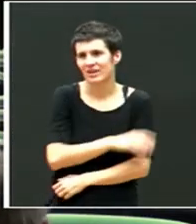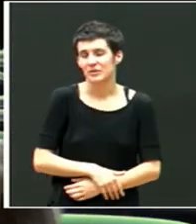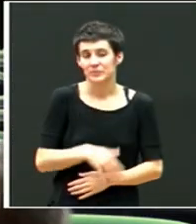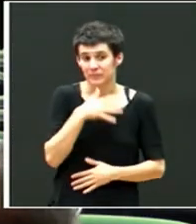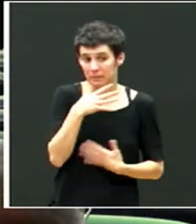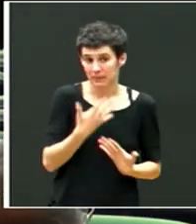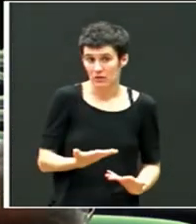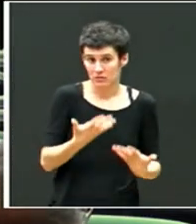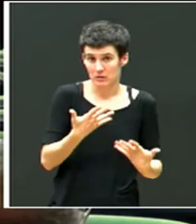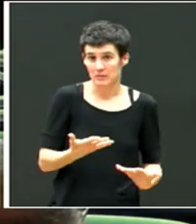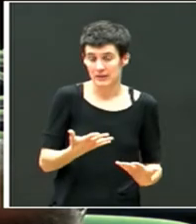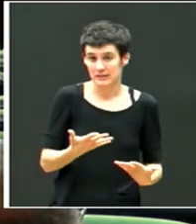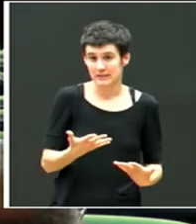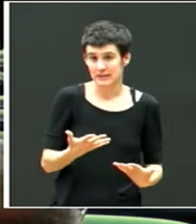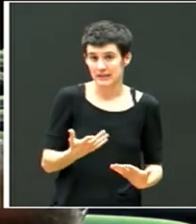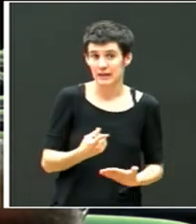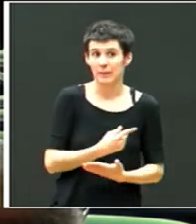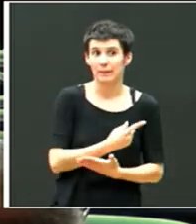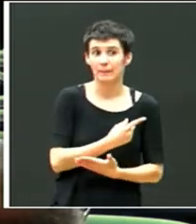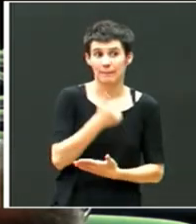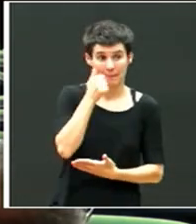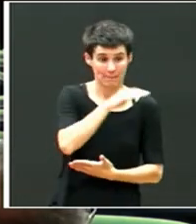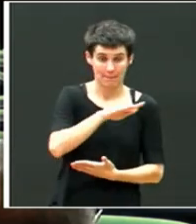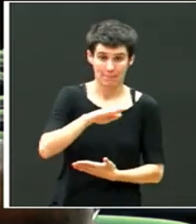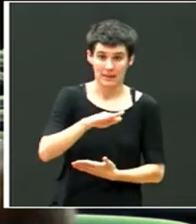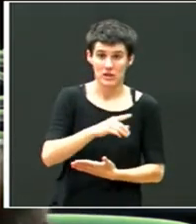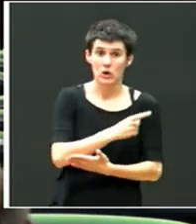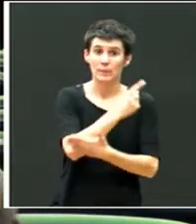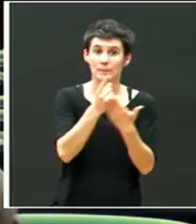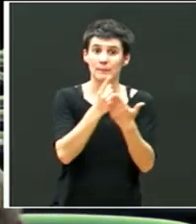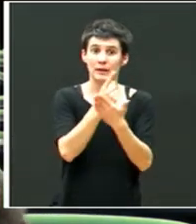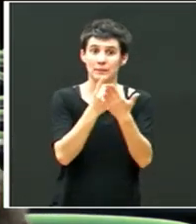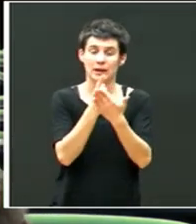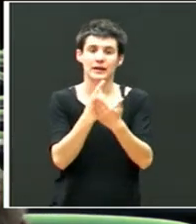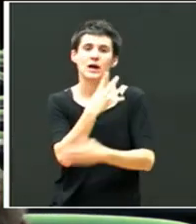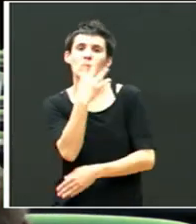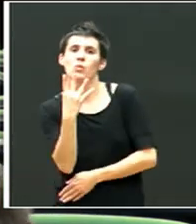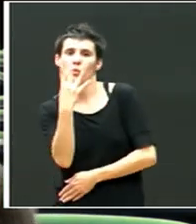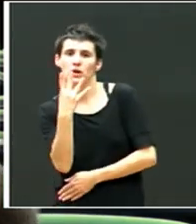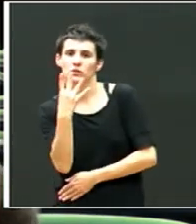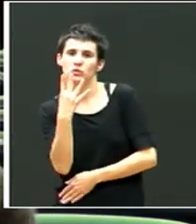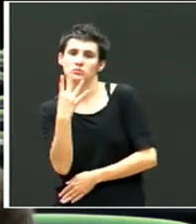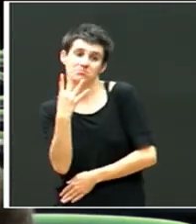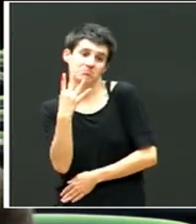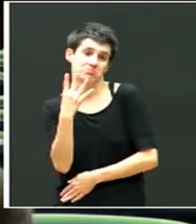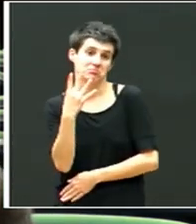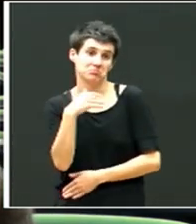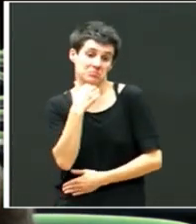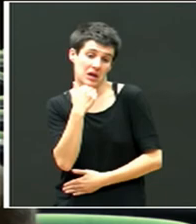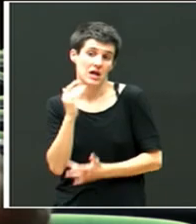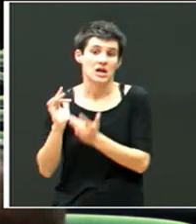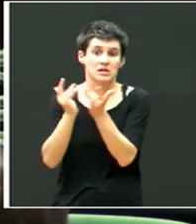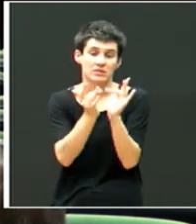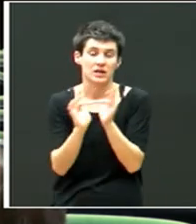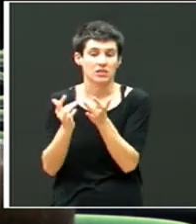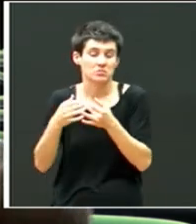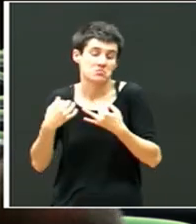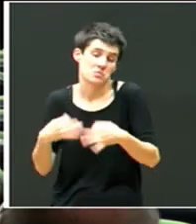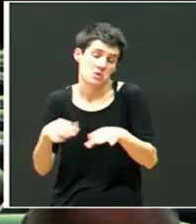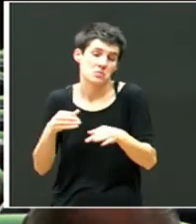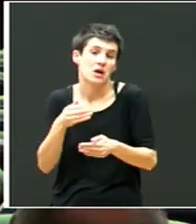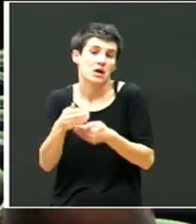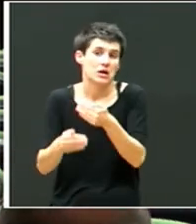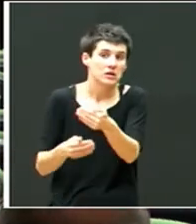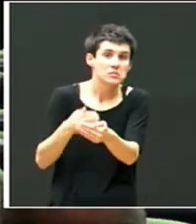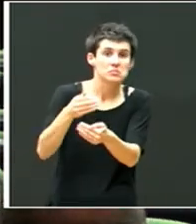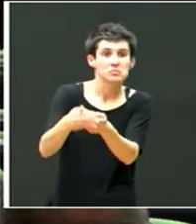cursando cuarto de primaria, y las relaciones con sus iguales son cada vez más normalizadas, pues, normales, pues con sus más y sus